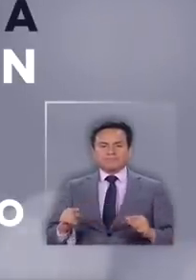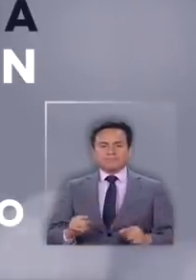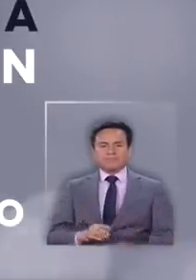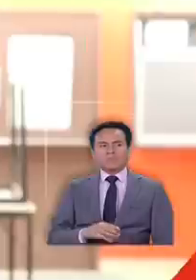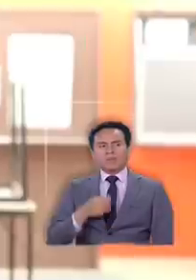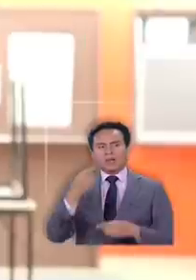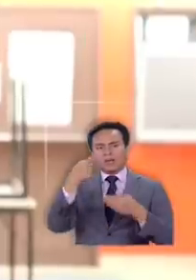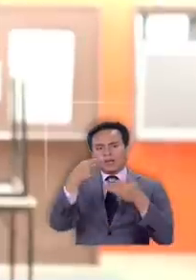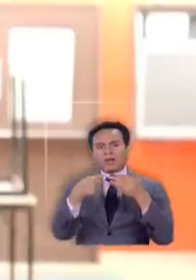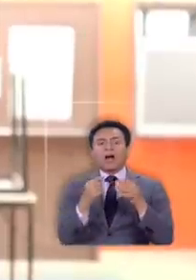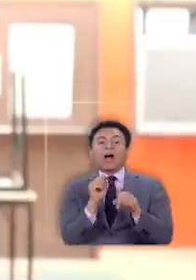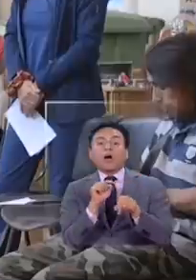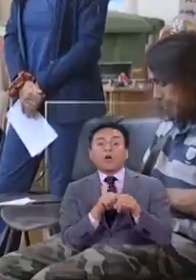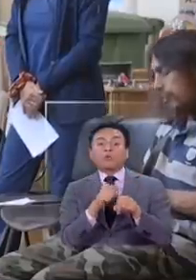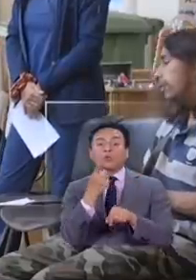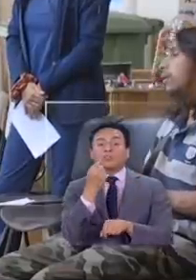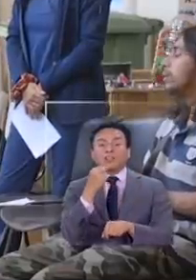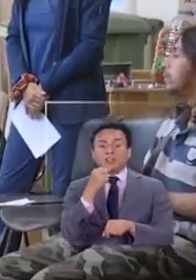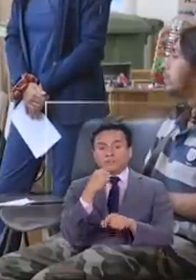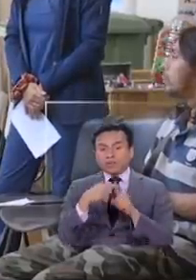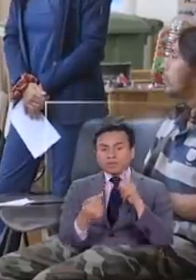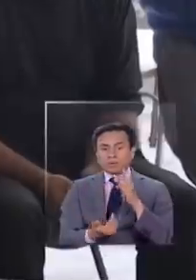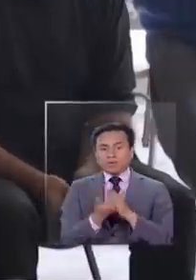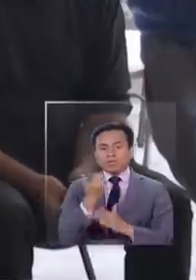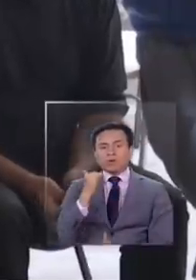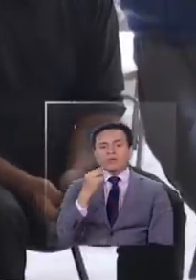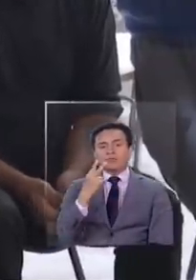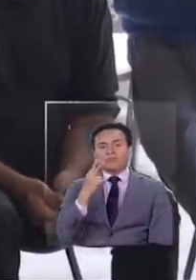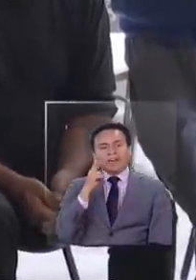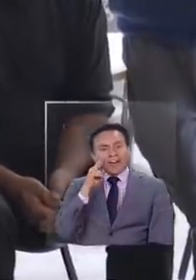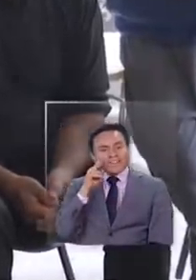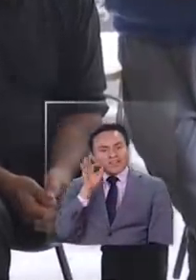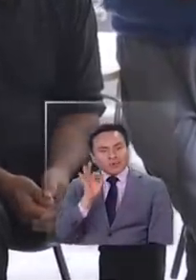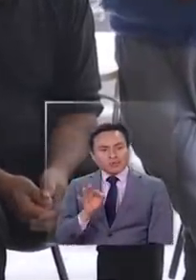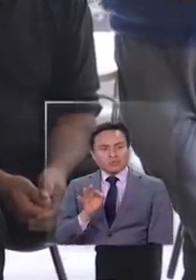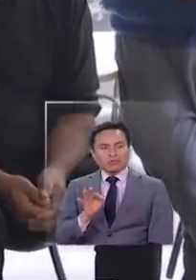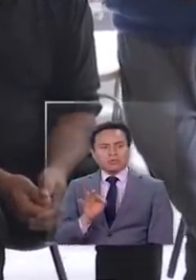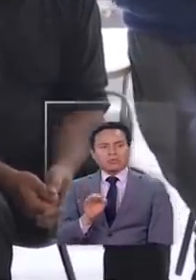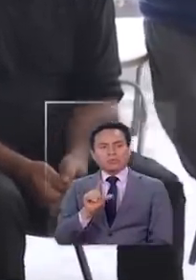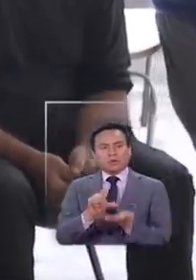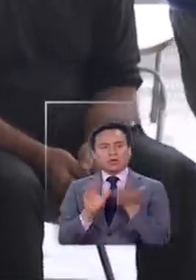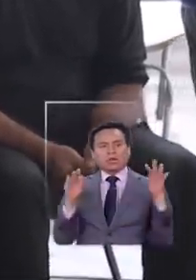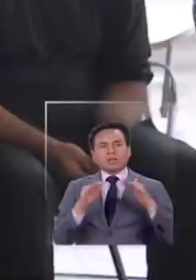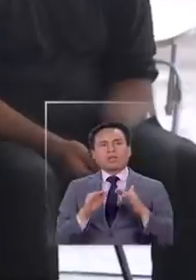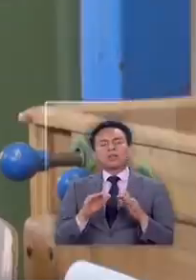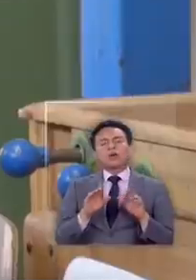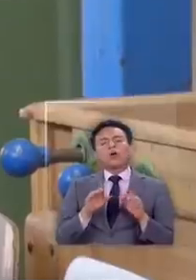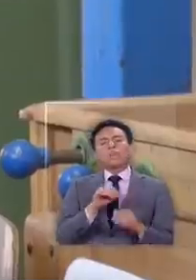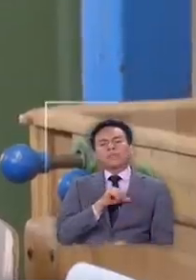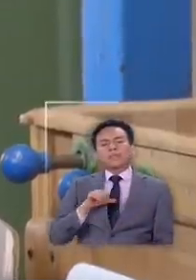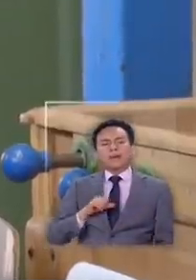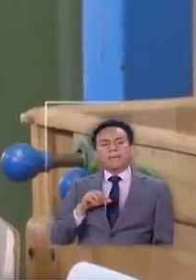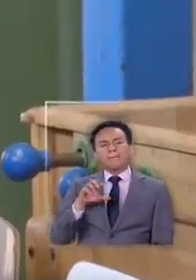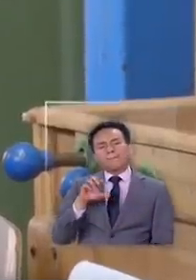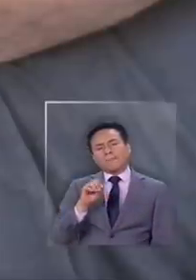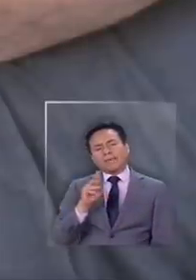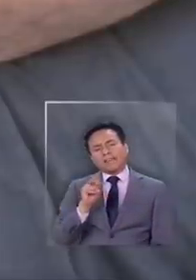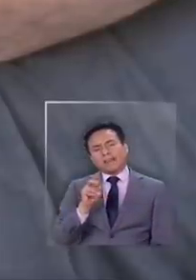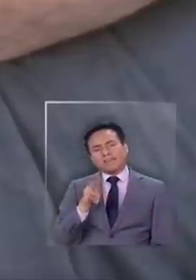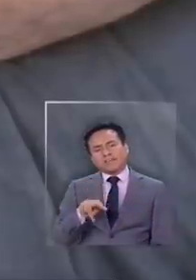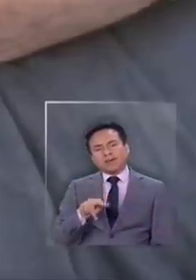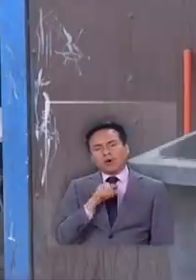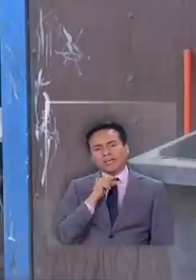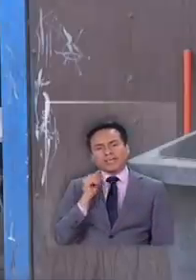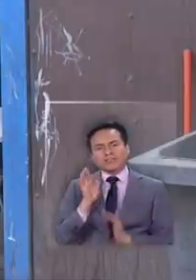Son las once y media de la mañana del jueves dos de abril. La escena ocurre en la hospedería Padre Lalín del Hogar de Cristo la